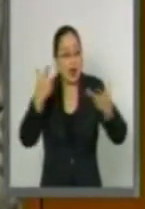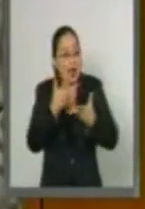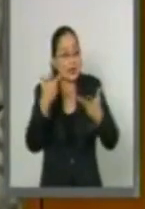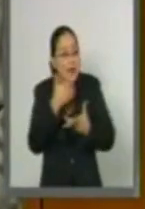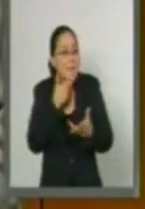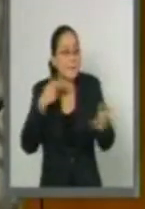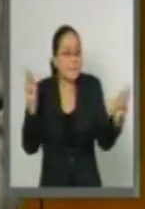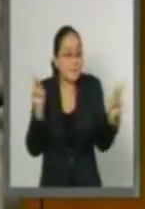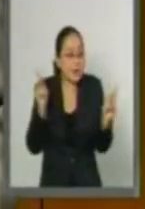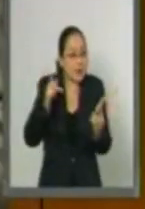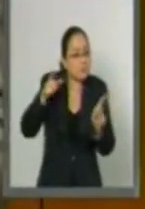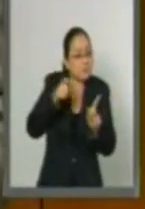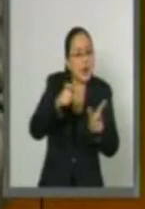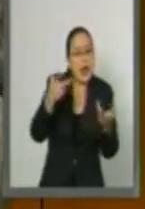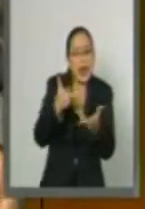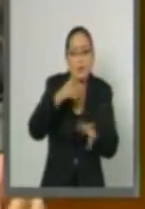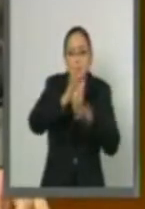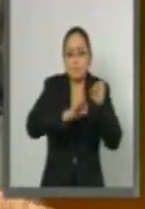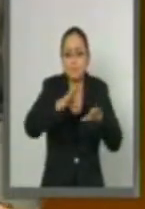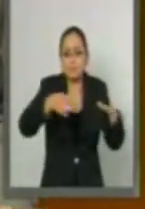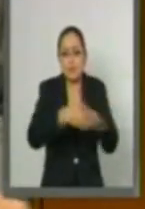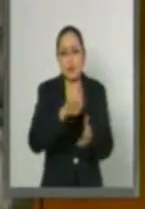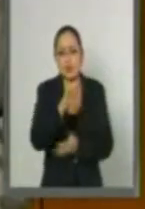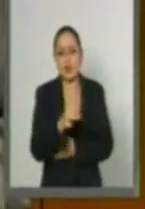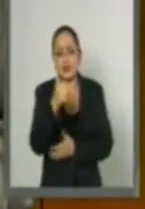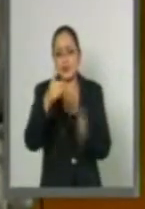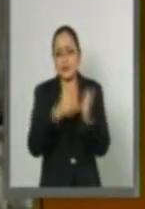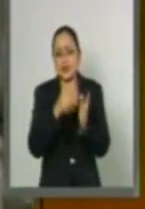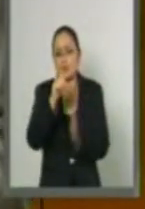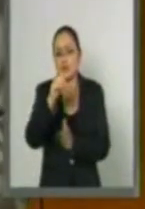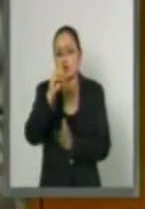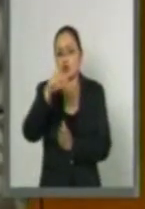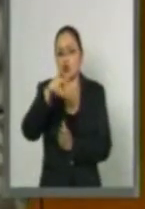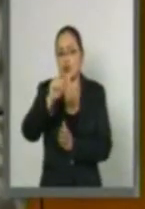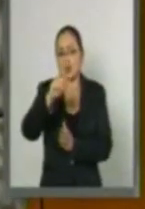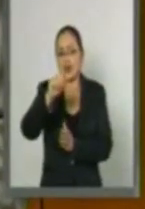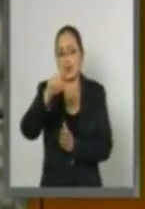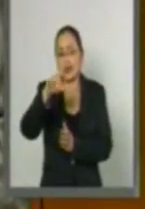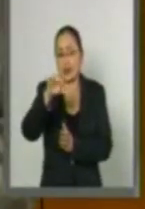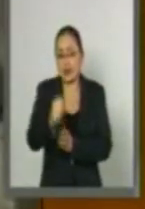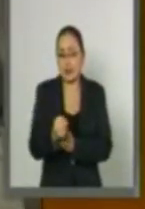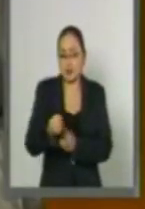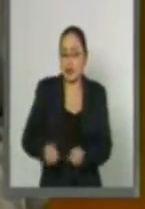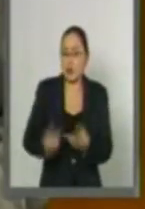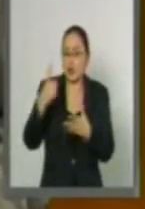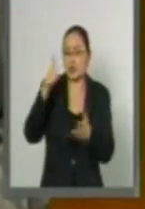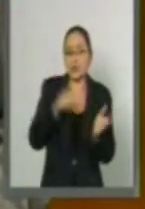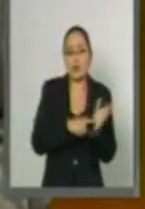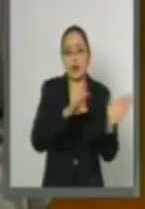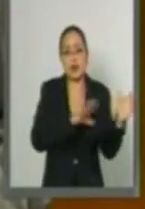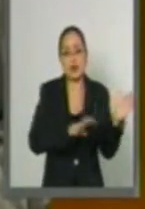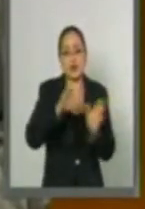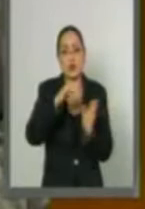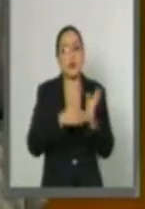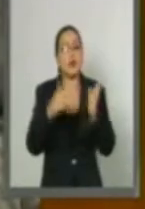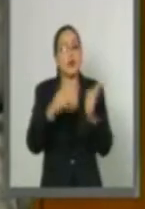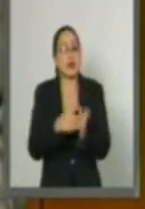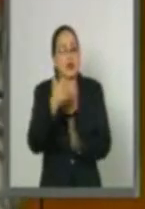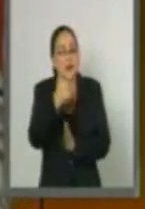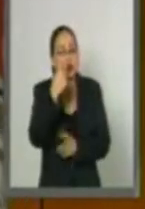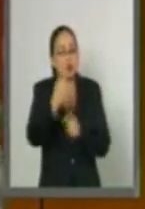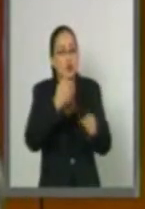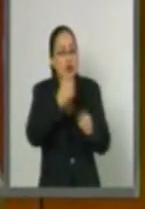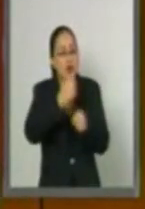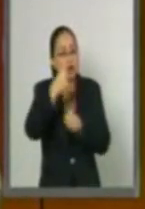producen 56 mil toneladas con un valor en 1.900 millones de pesos anuales.